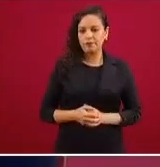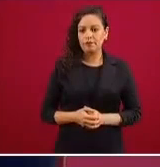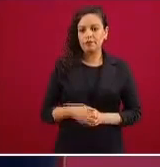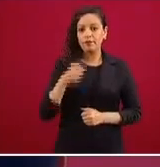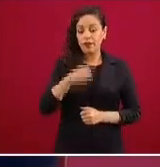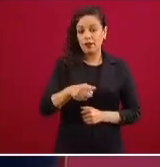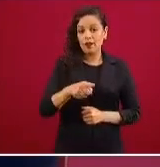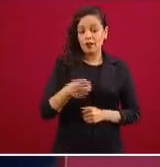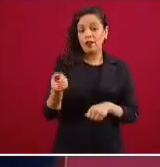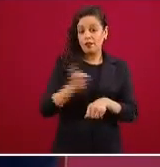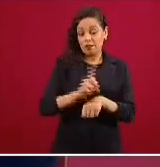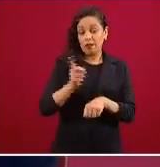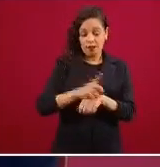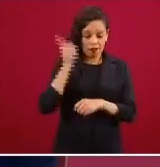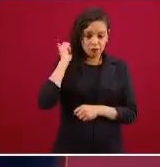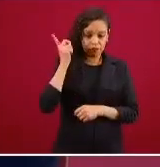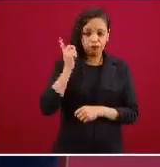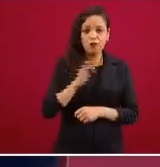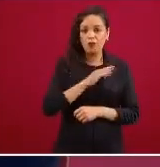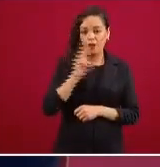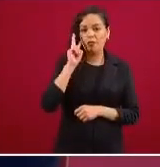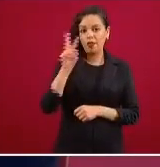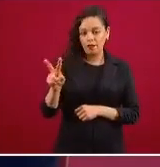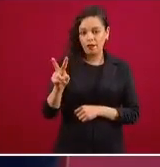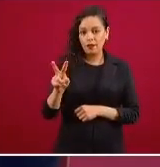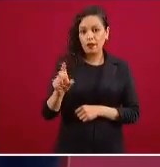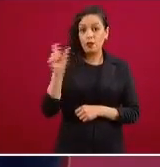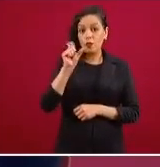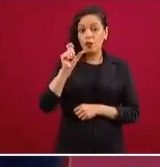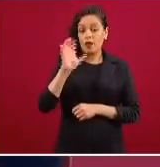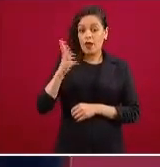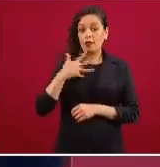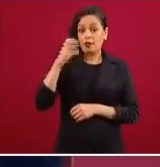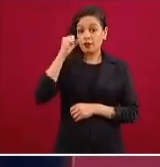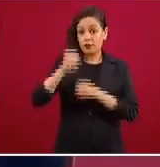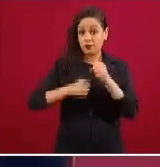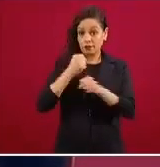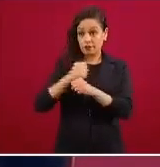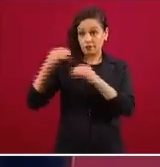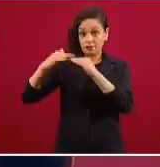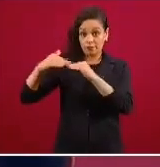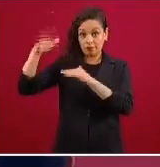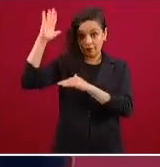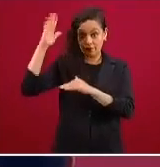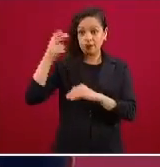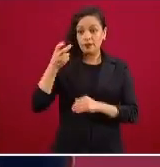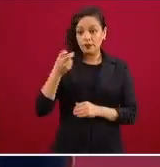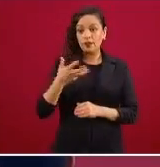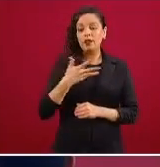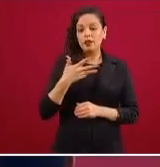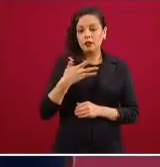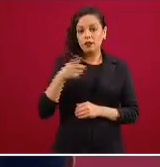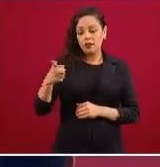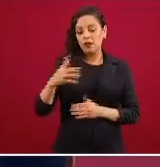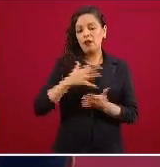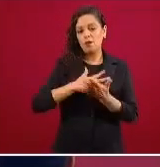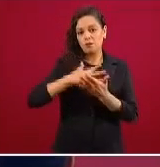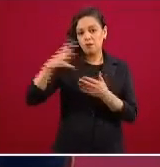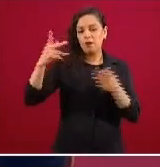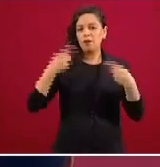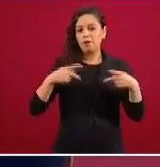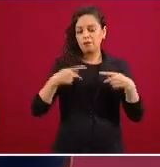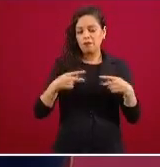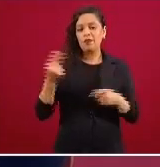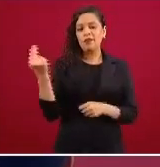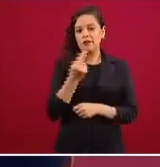es que a partir de los 60 años se presenta una proporción más grande de casos hospitalizados o de